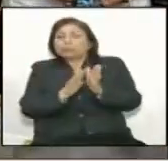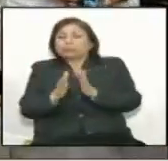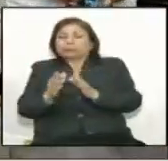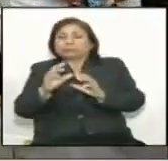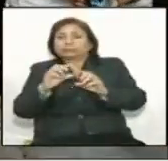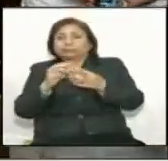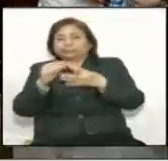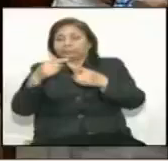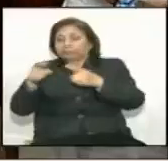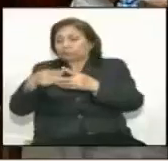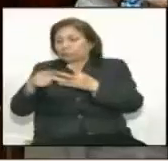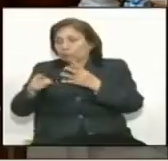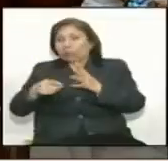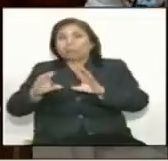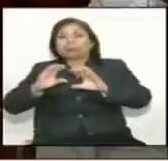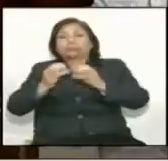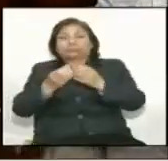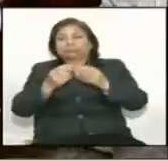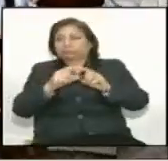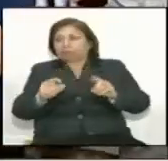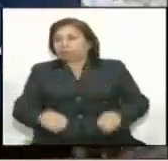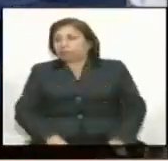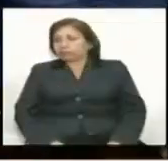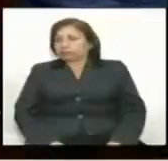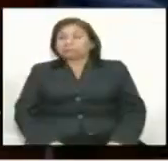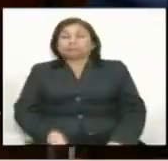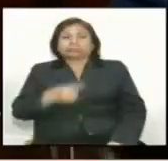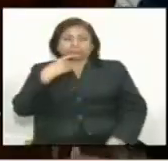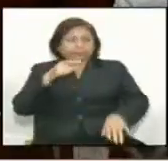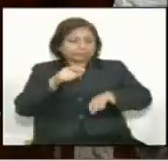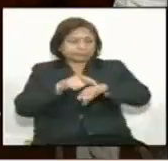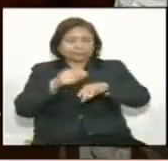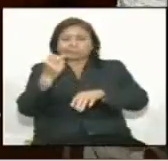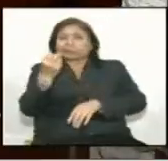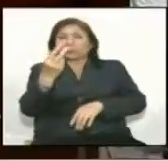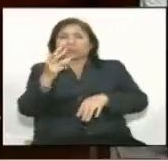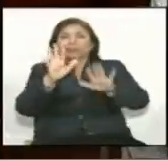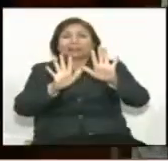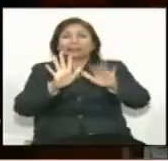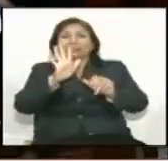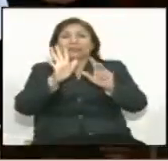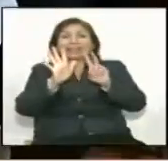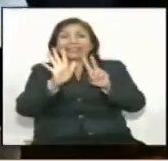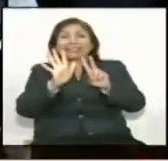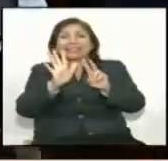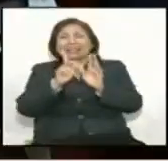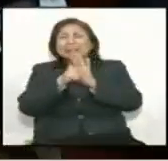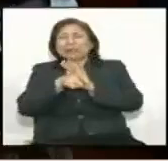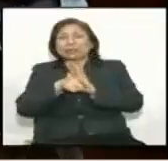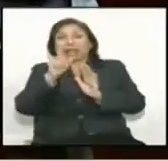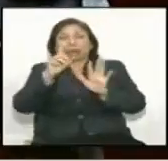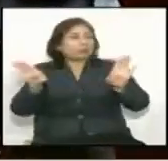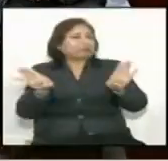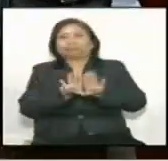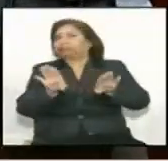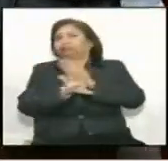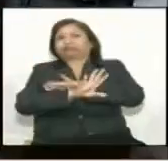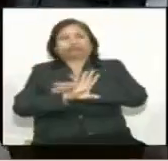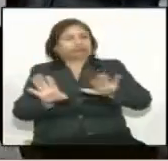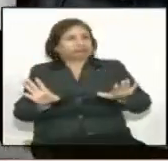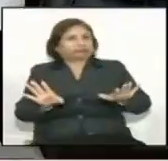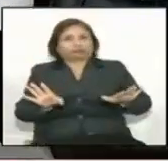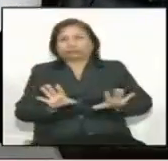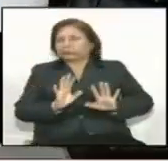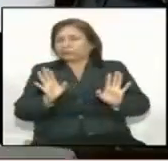apoyaron la vacancia. En todo caso, esta polarización no podría... Lo bueno es que esta lista, la primera lista,